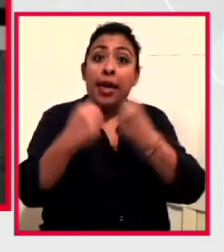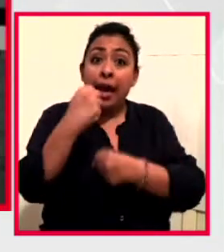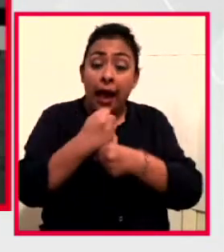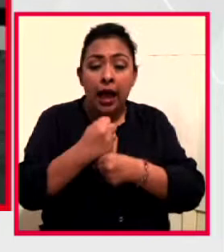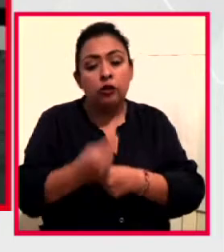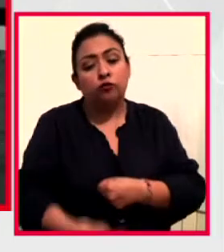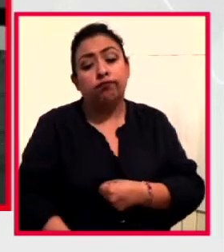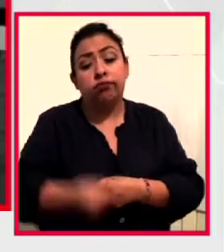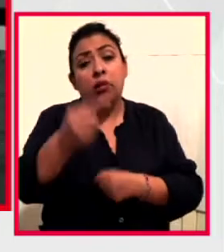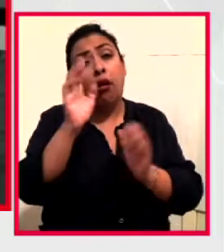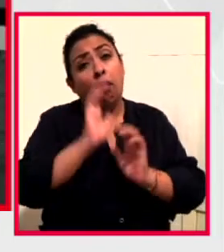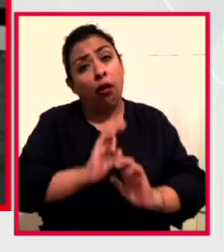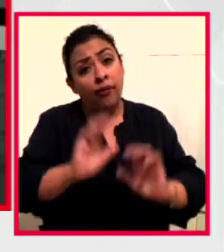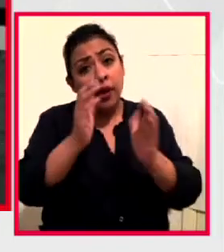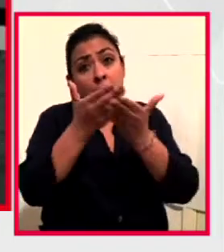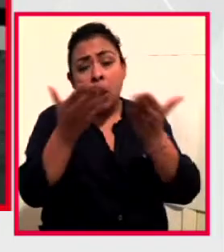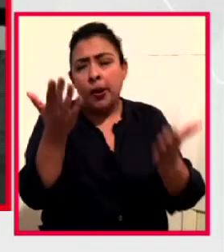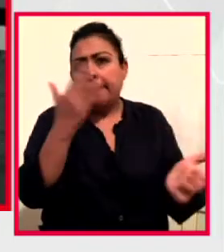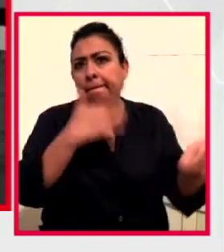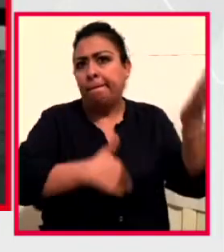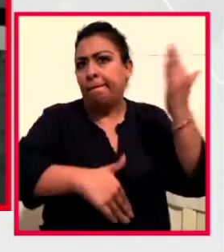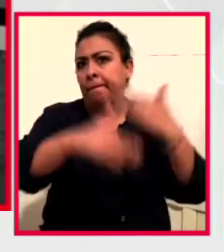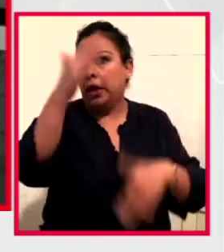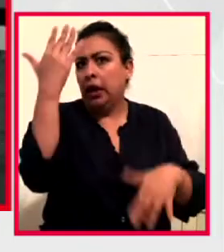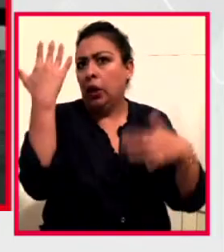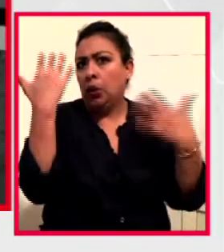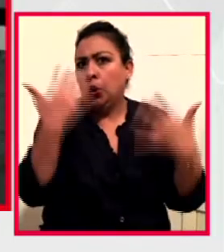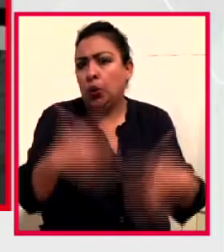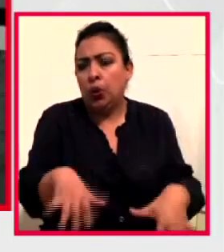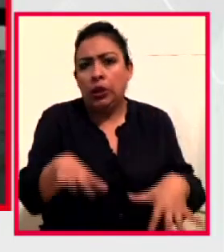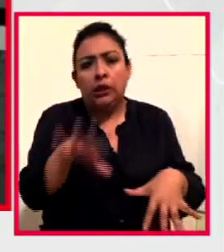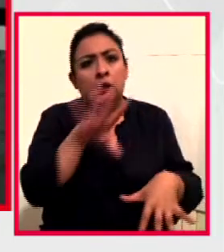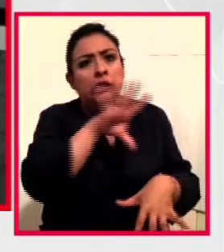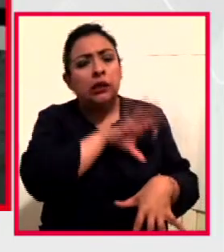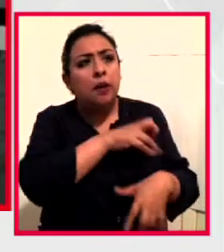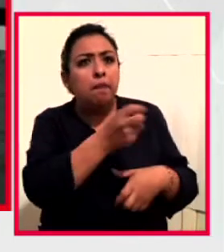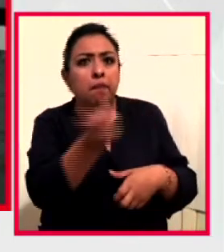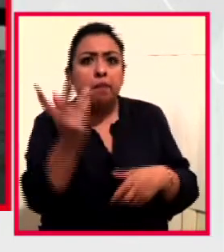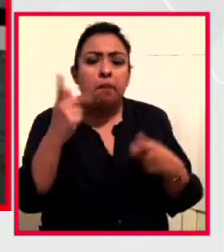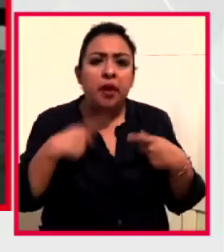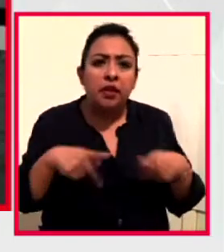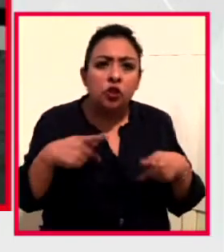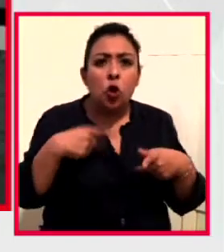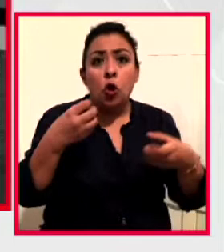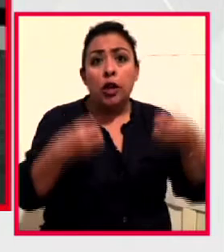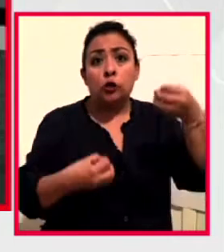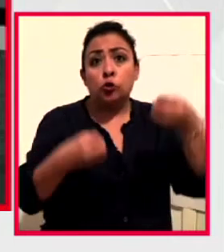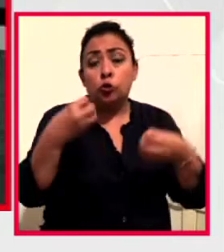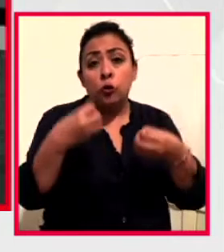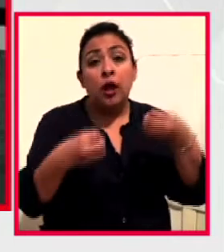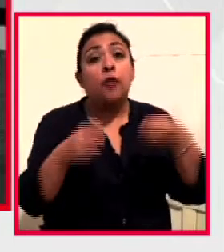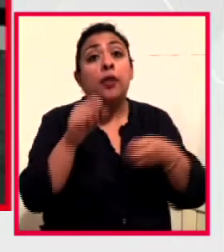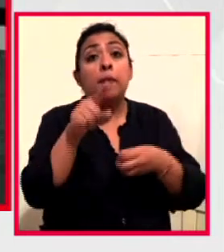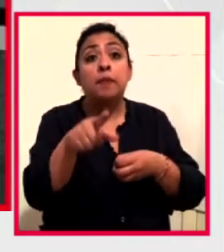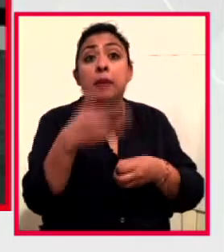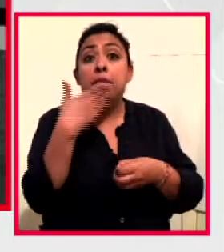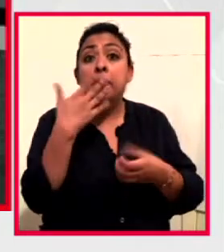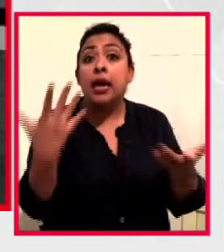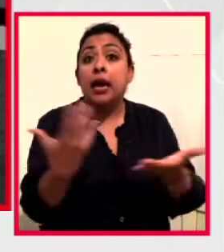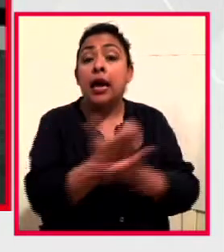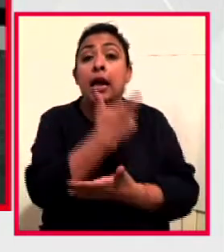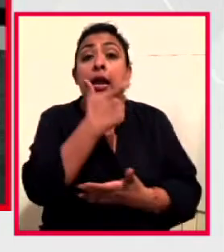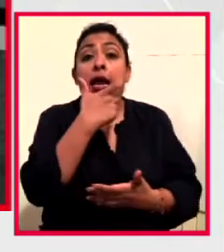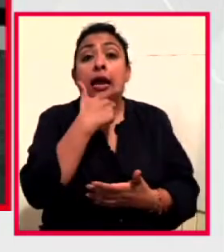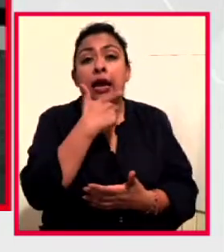Mariano, y ahora de qué éxitos se han convertido, que conquistando audiencias, conquistando jurados, qué bien les fue también allá en Reino Unido con el